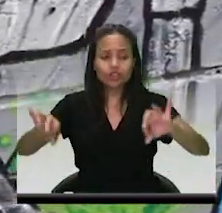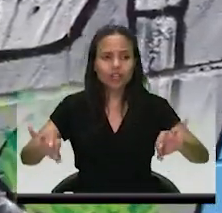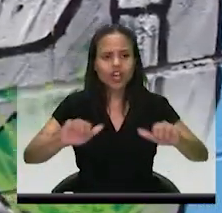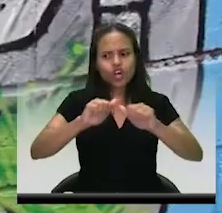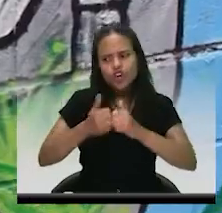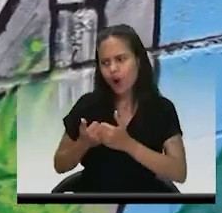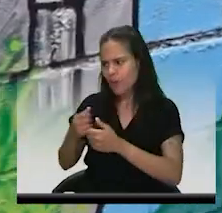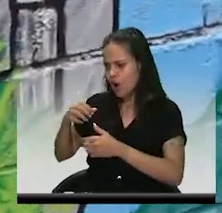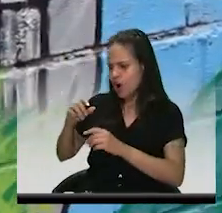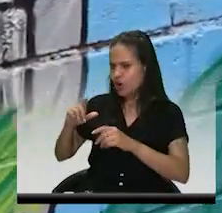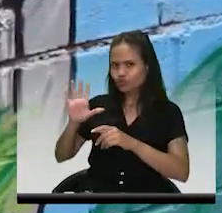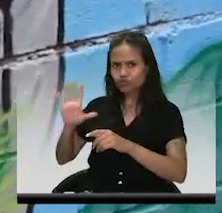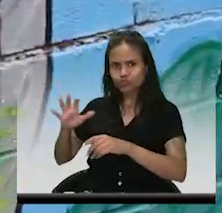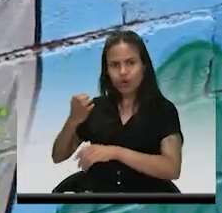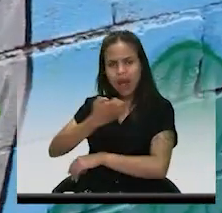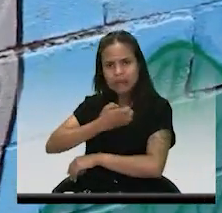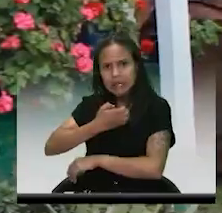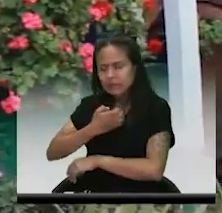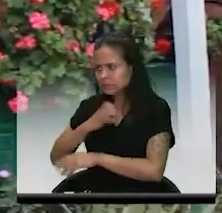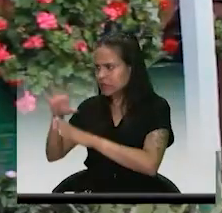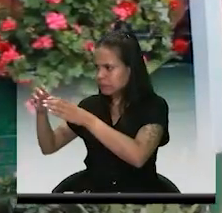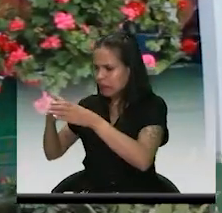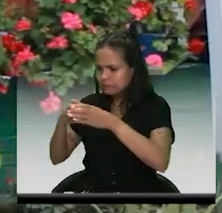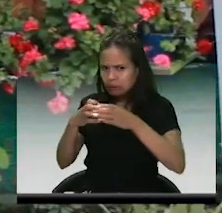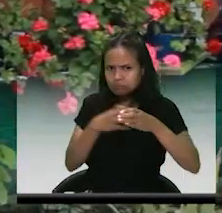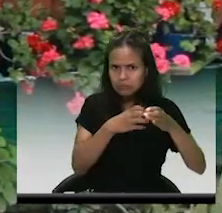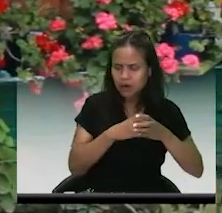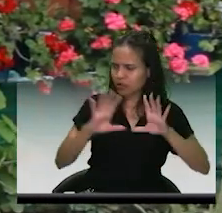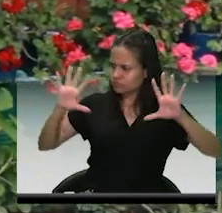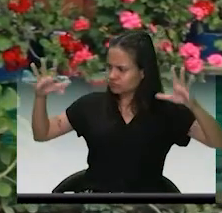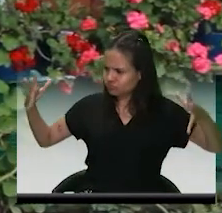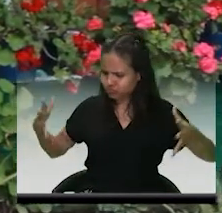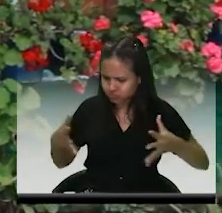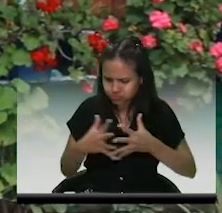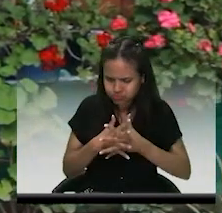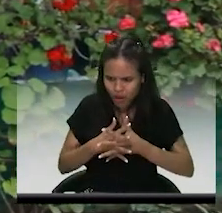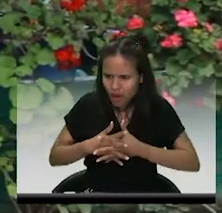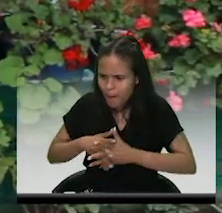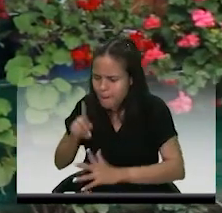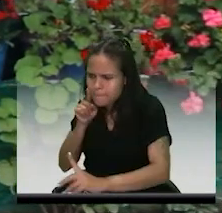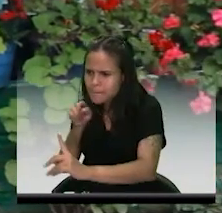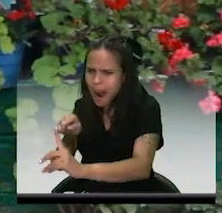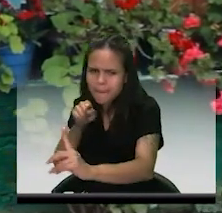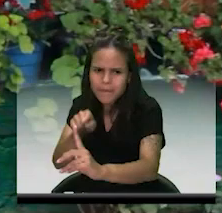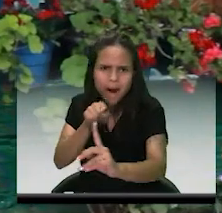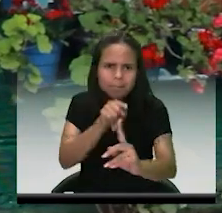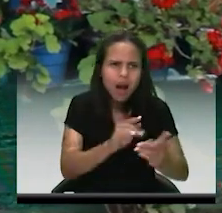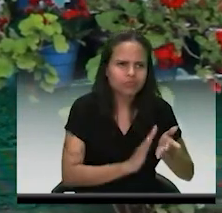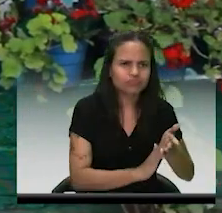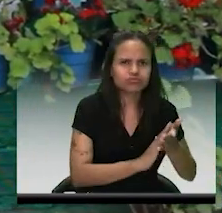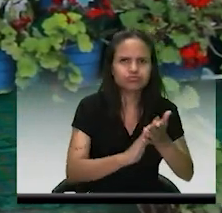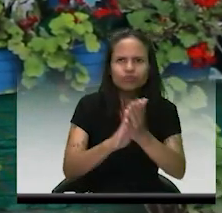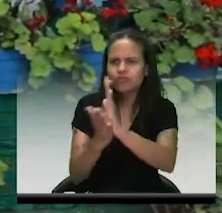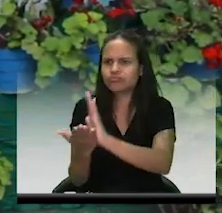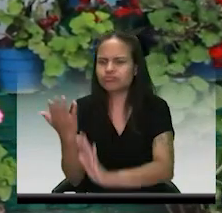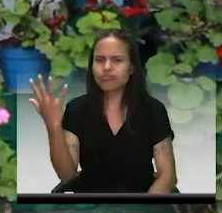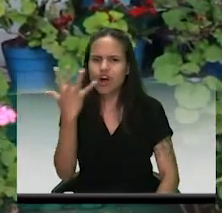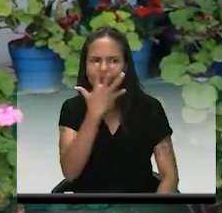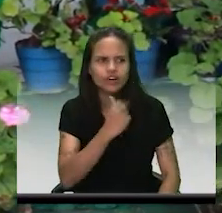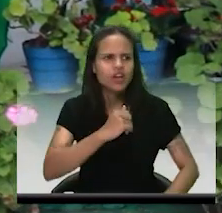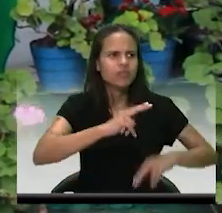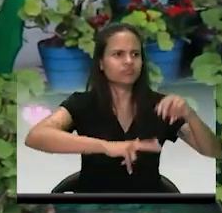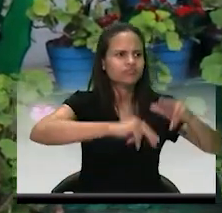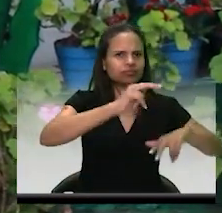administración municipal, impactando de manera integral con acciones de embellecimiento, ornato, infraestructura